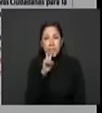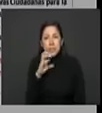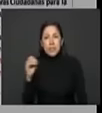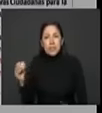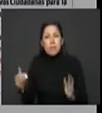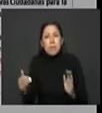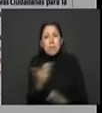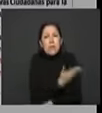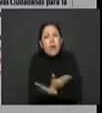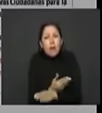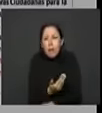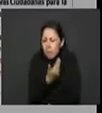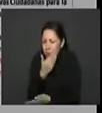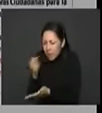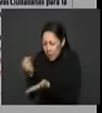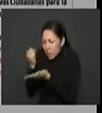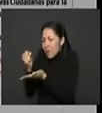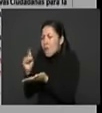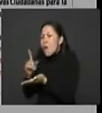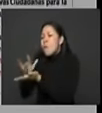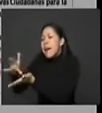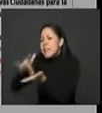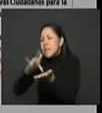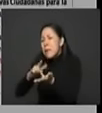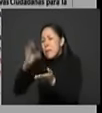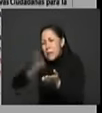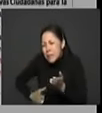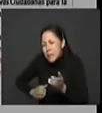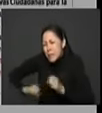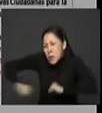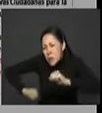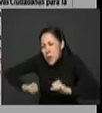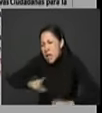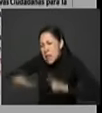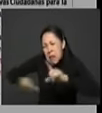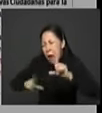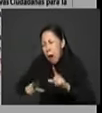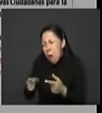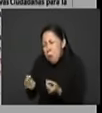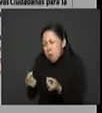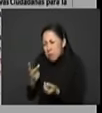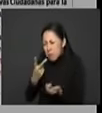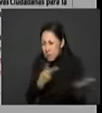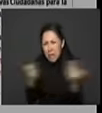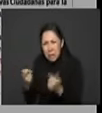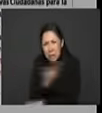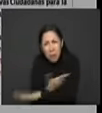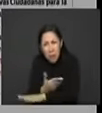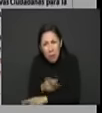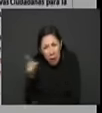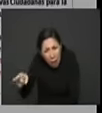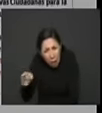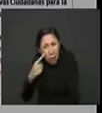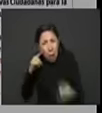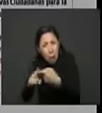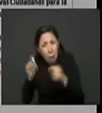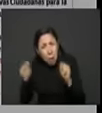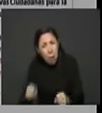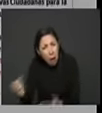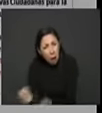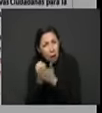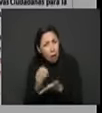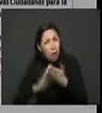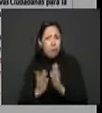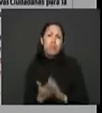le dedica a invertir en fortalecimiento de ciudadanía en el país. Así no podemos construir paz. Ese fondo